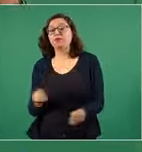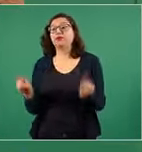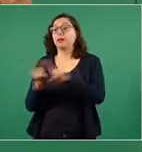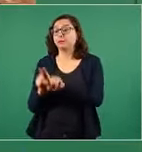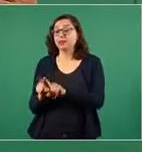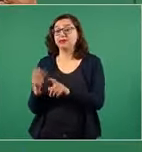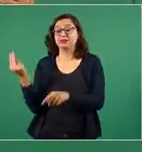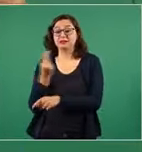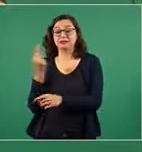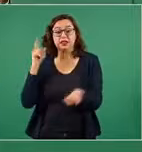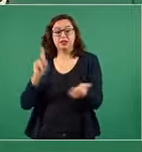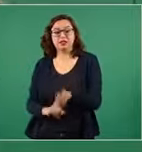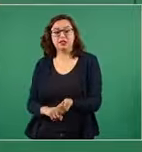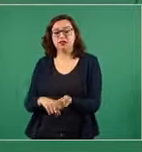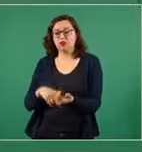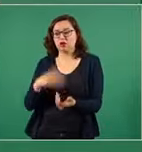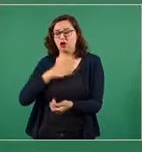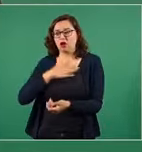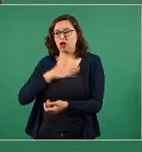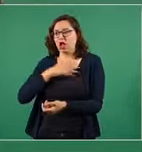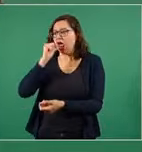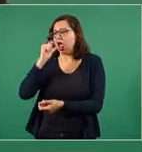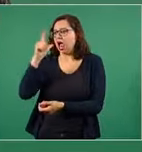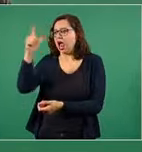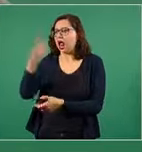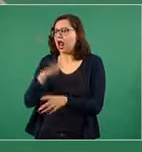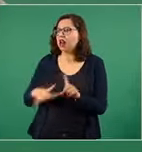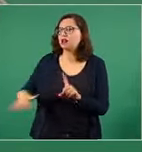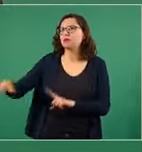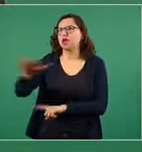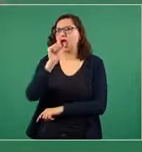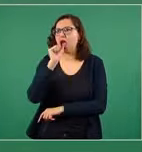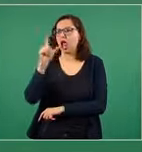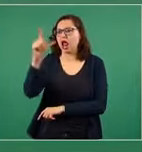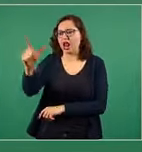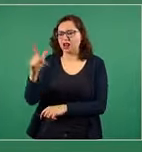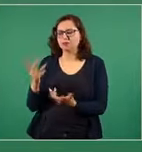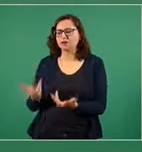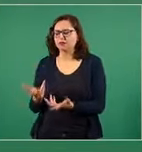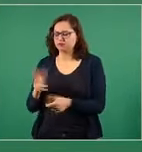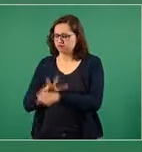Porque si vamos a poner por delante lo material,